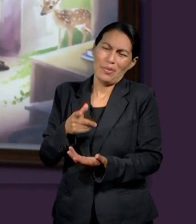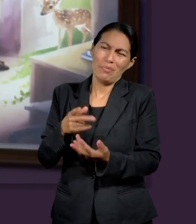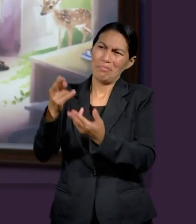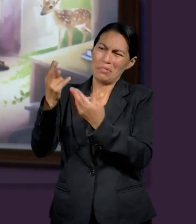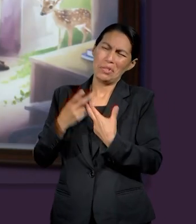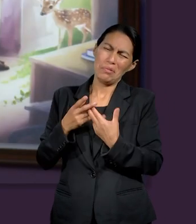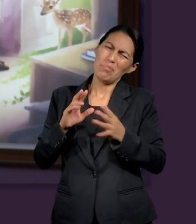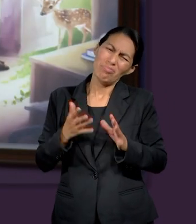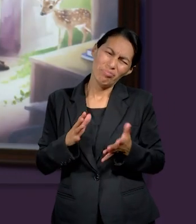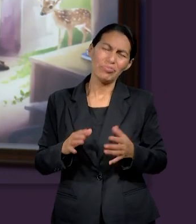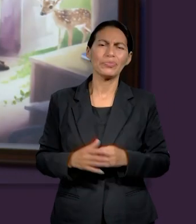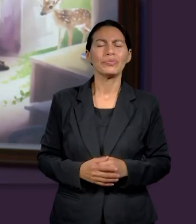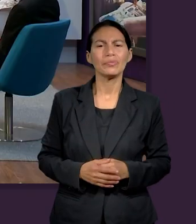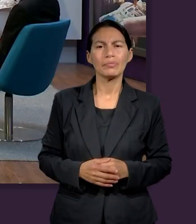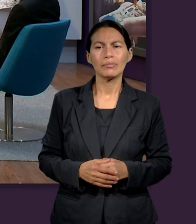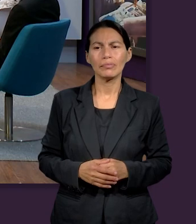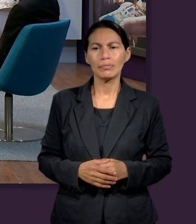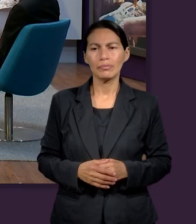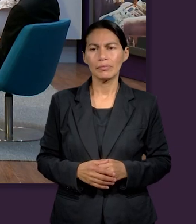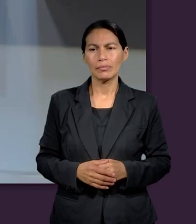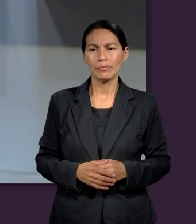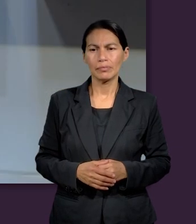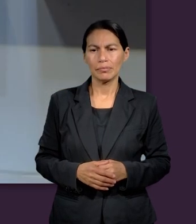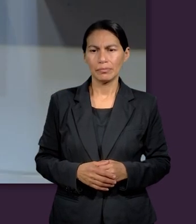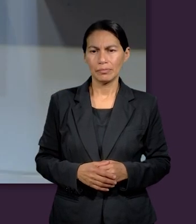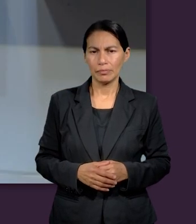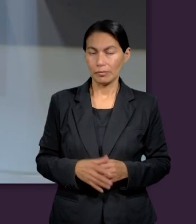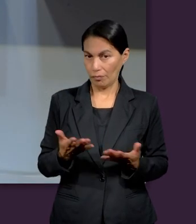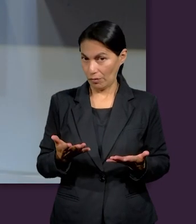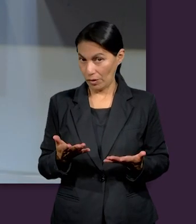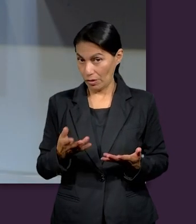es mejor que recibir ok gracias entonces